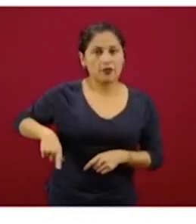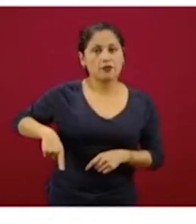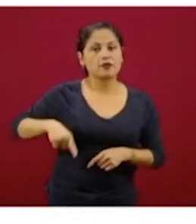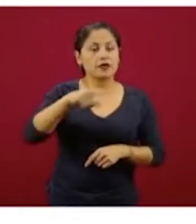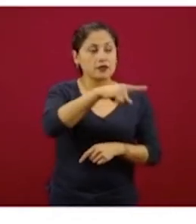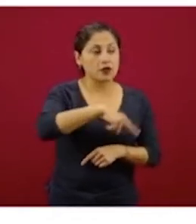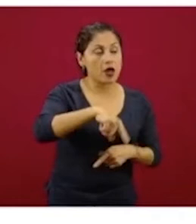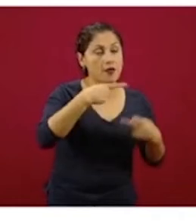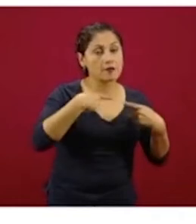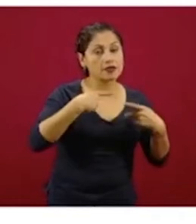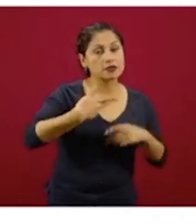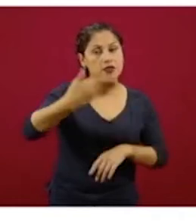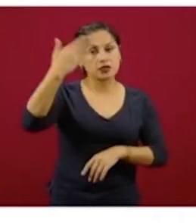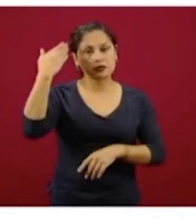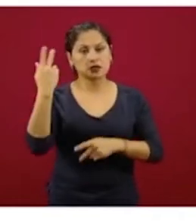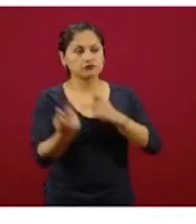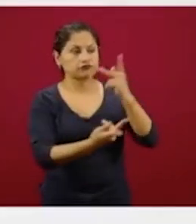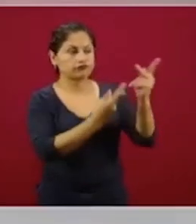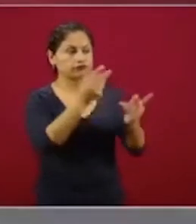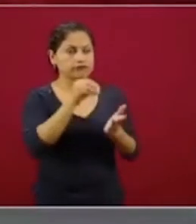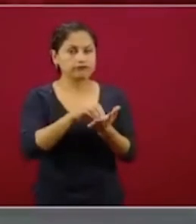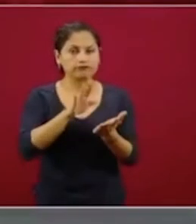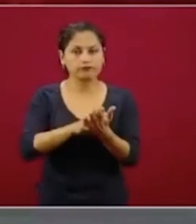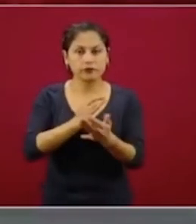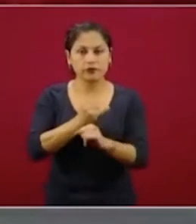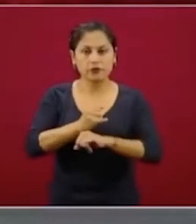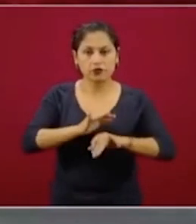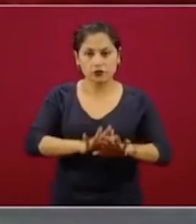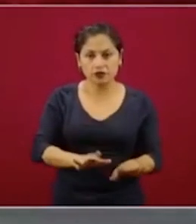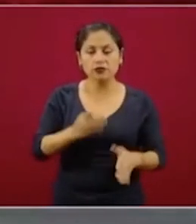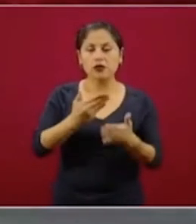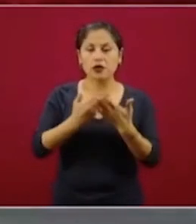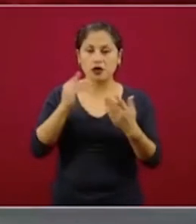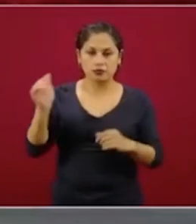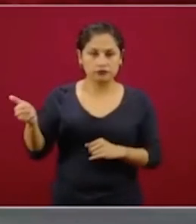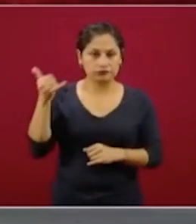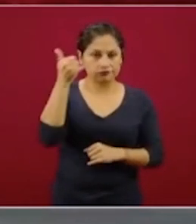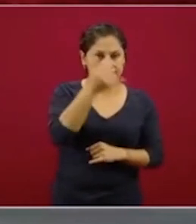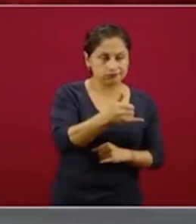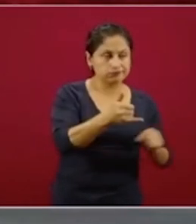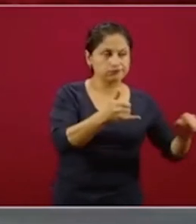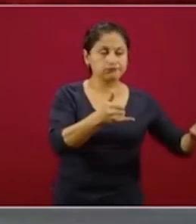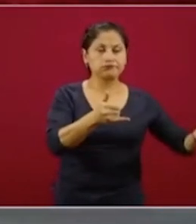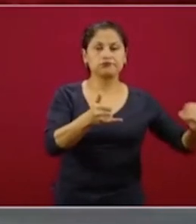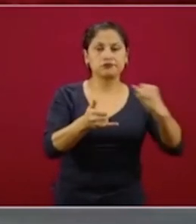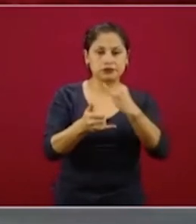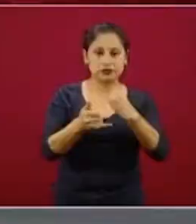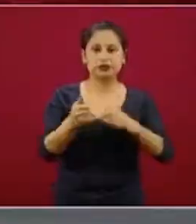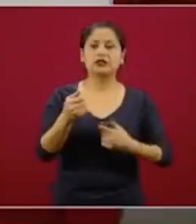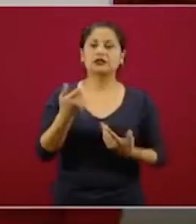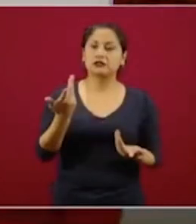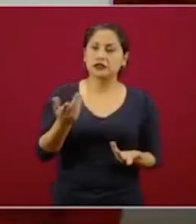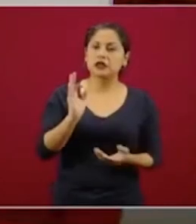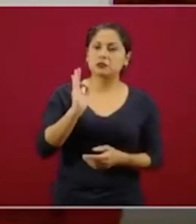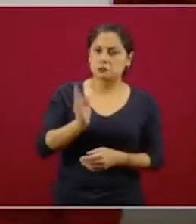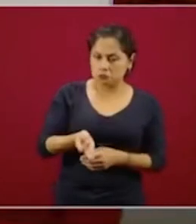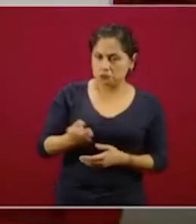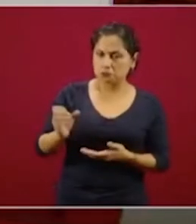antes en el censo, se les llamó por teléfono, aceptaron el crédito, aceptaron el apoyo financiero,